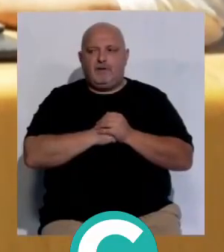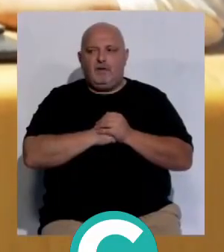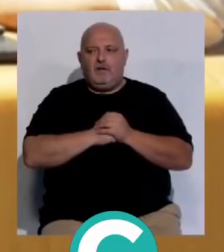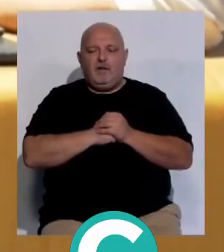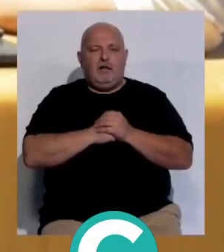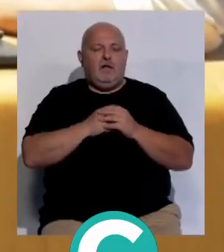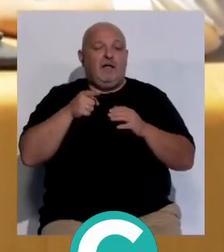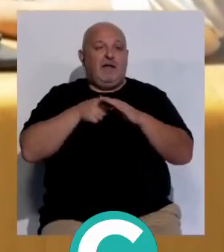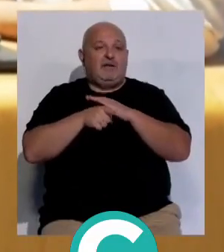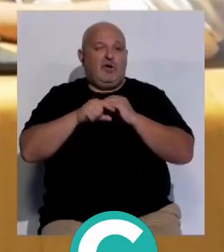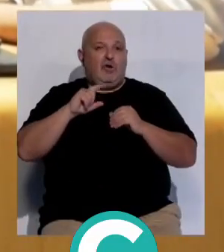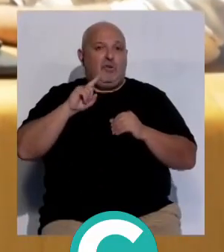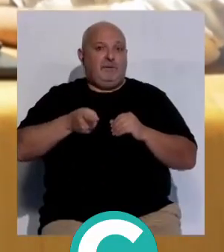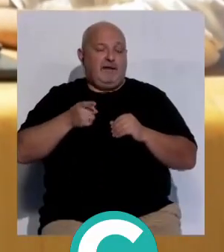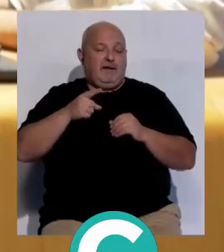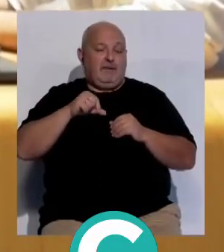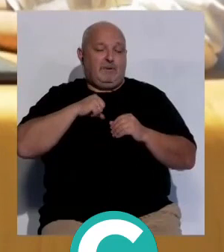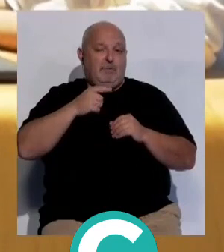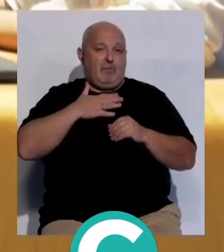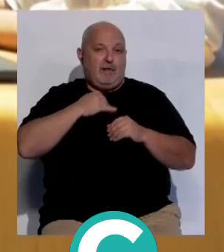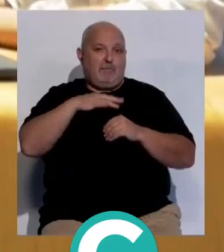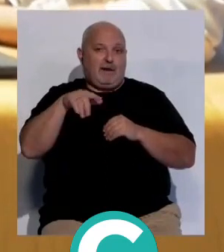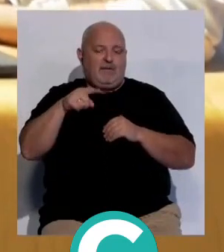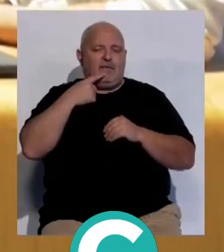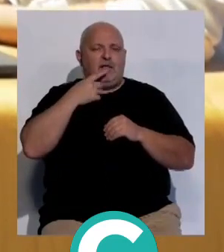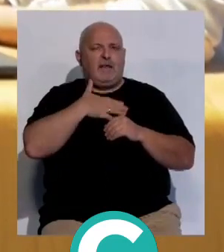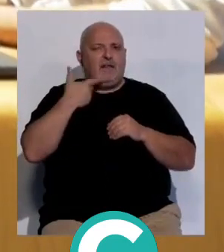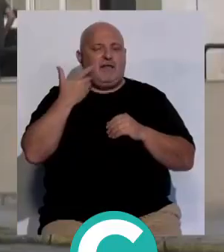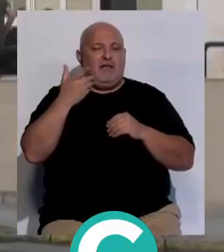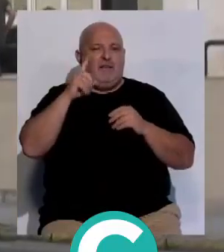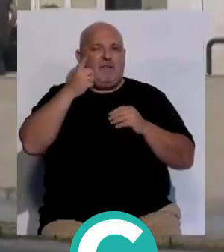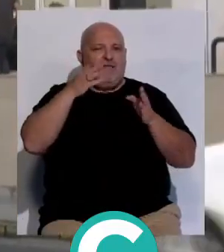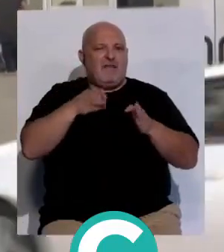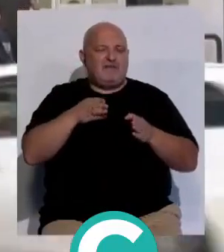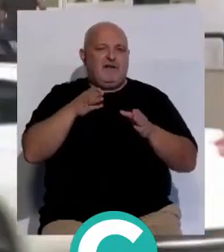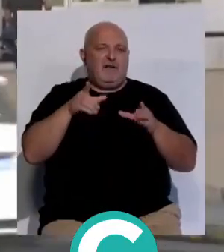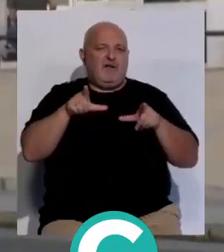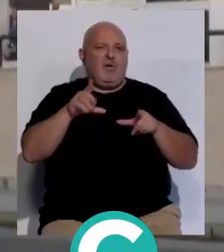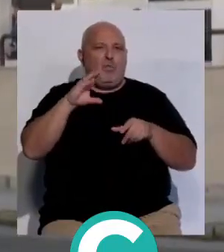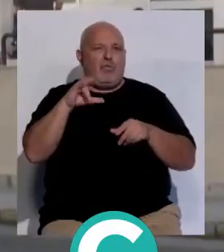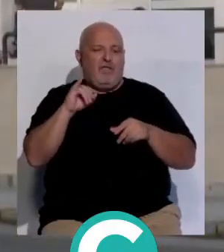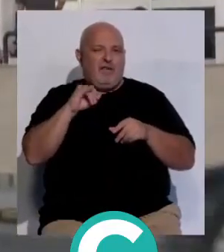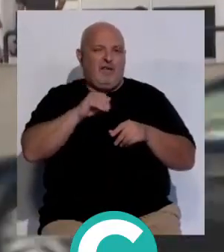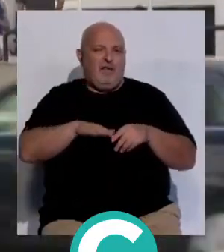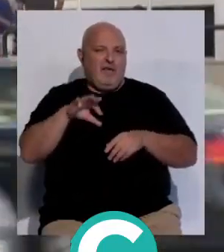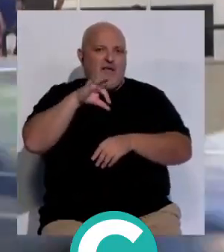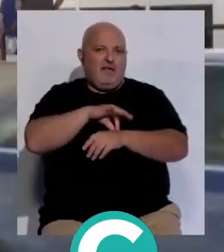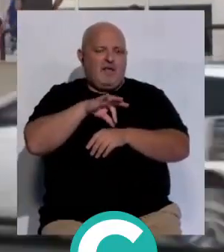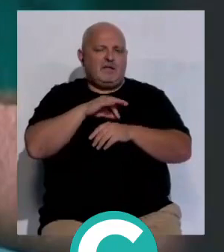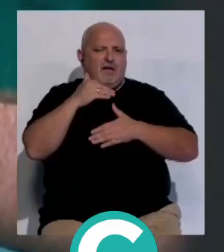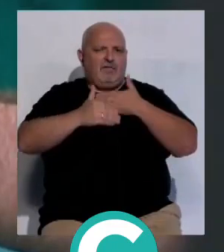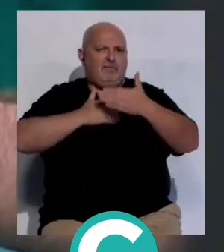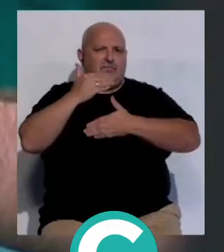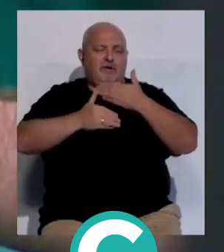el gerente del hospital Puerta del Mar Sebastián Quintero asegura que las obras de la fase 1 de la unidad de cuidados intensivos pediátrica están